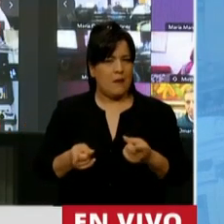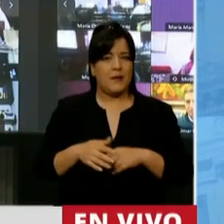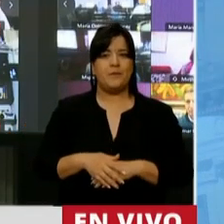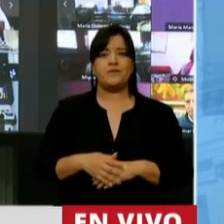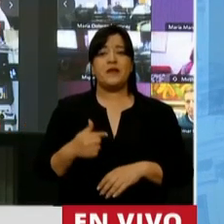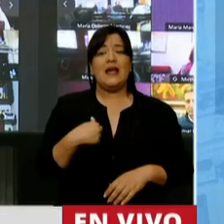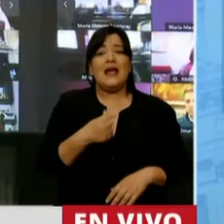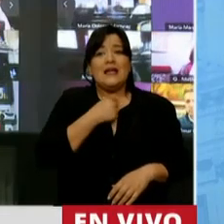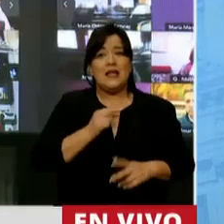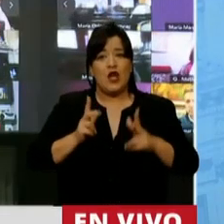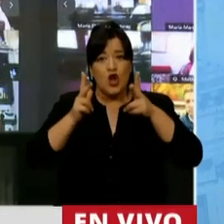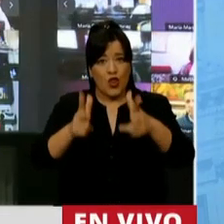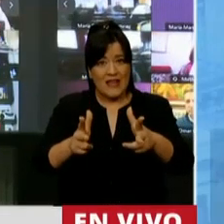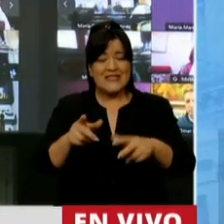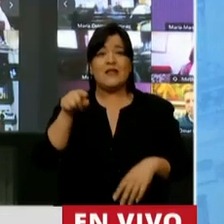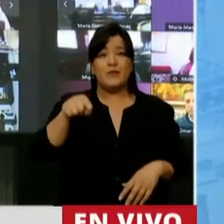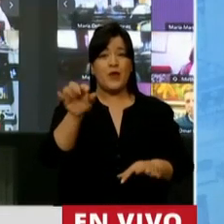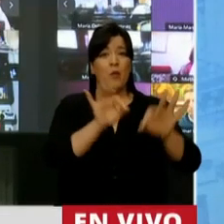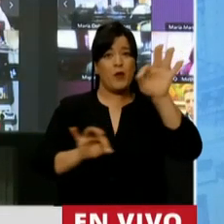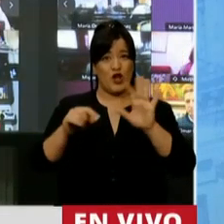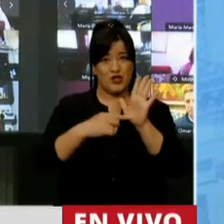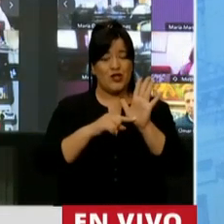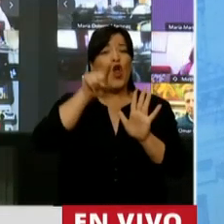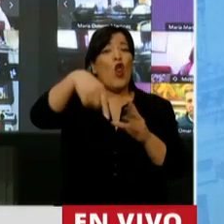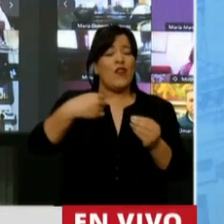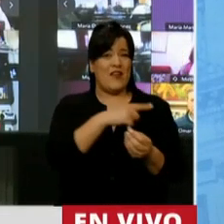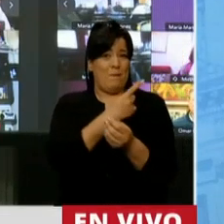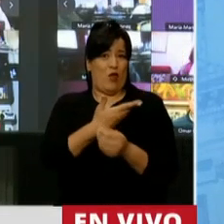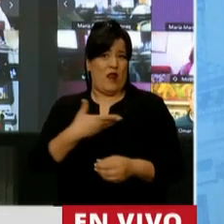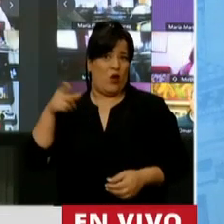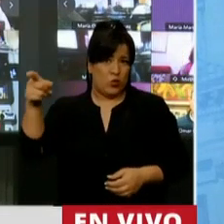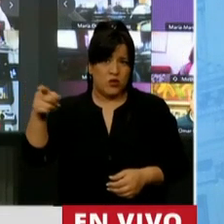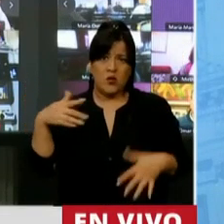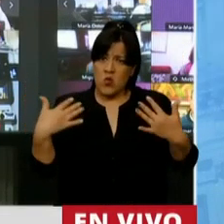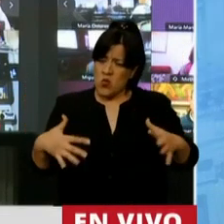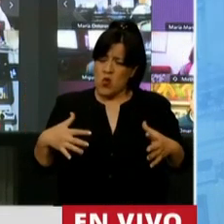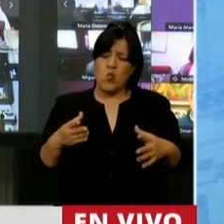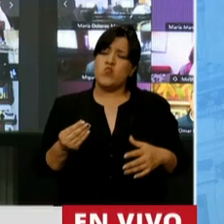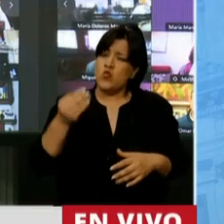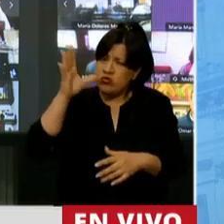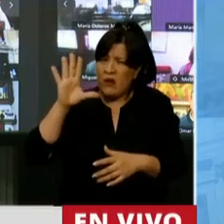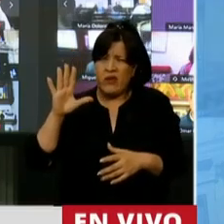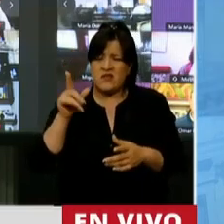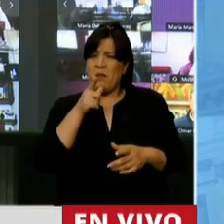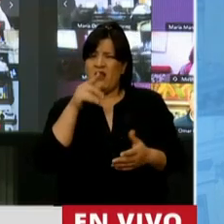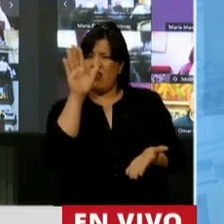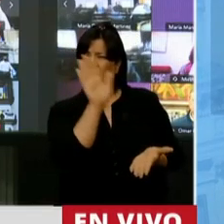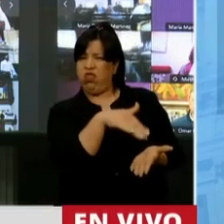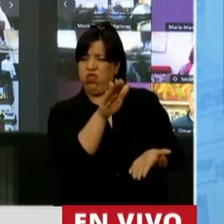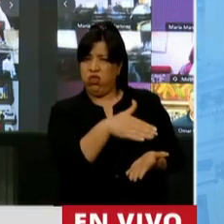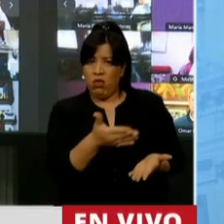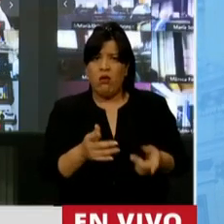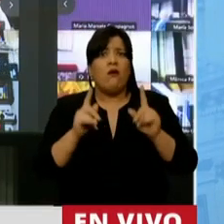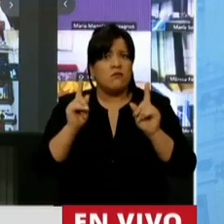que este proyecto girado por el Ejecutivo fue denostado en retiradas oportunidades y